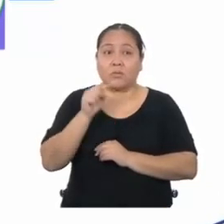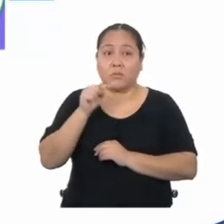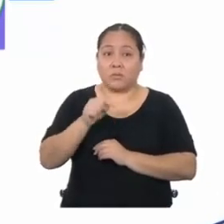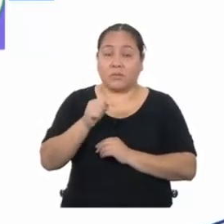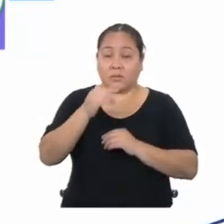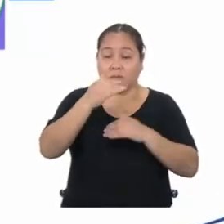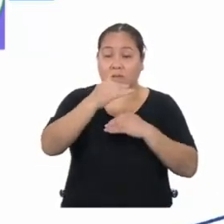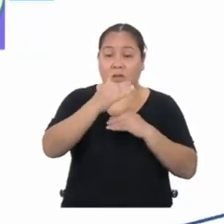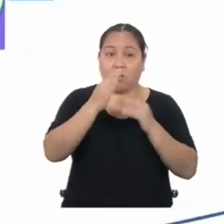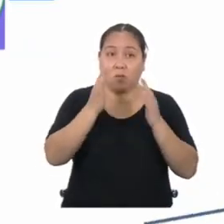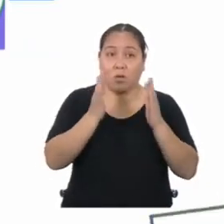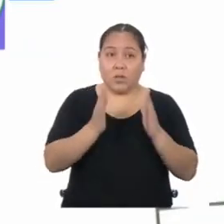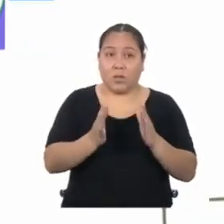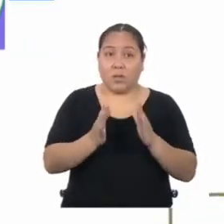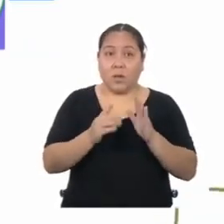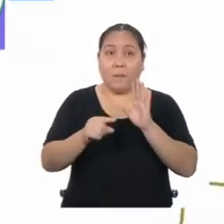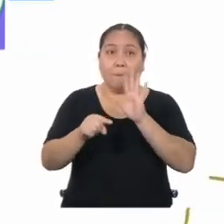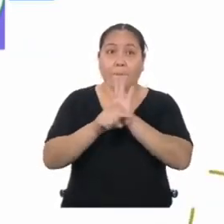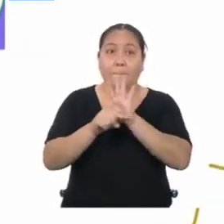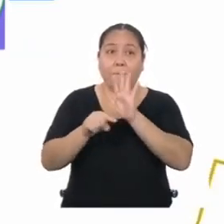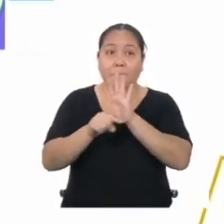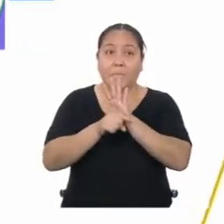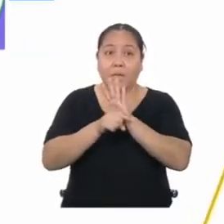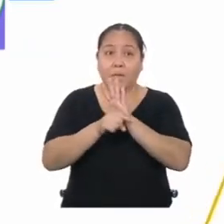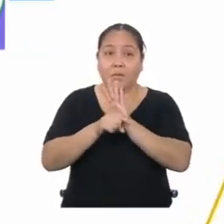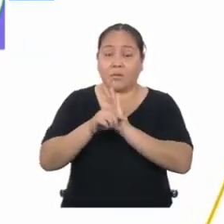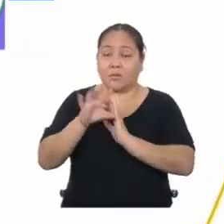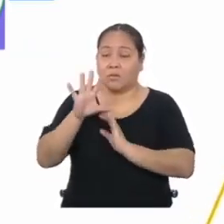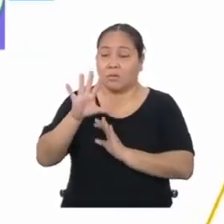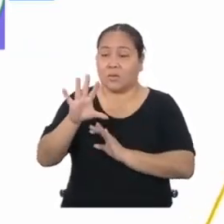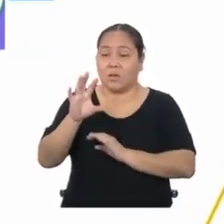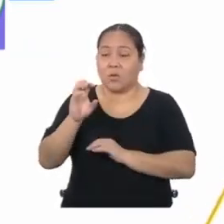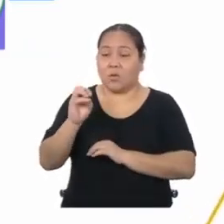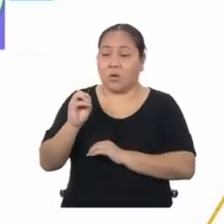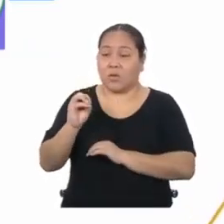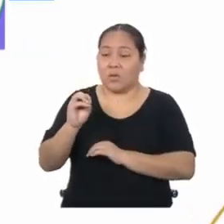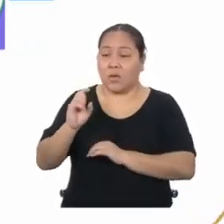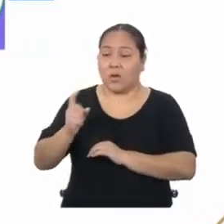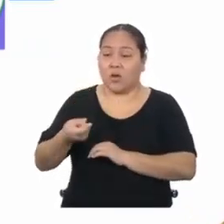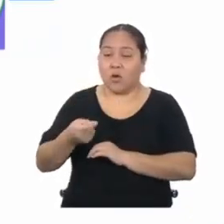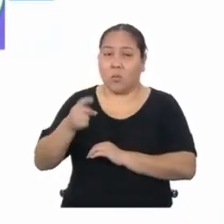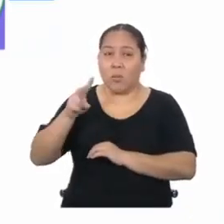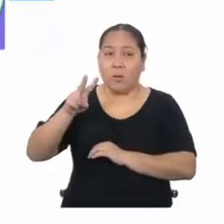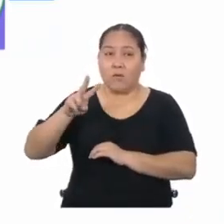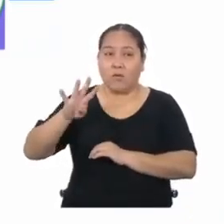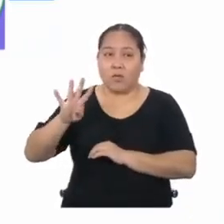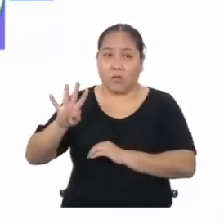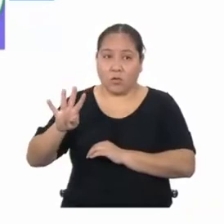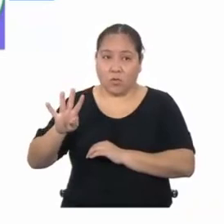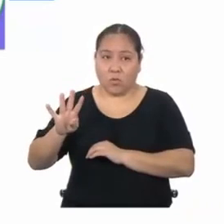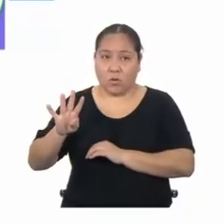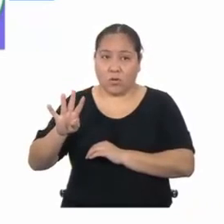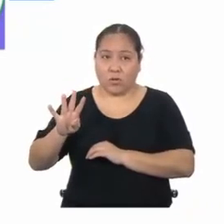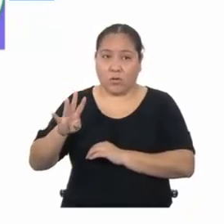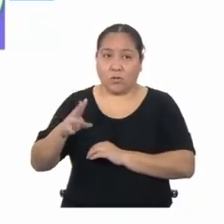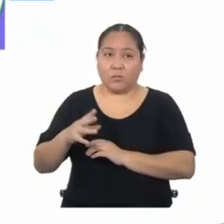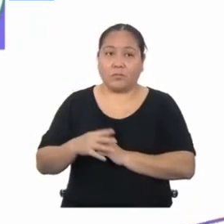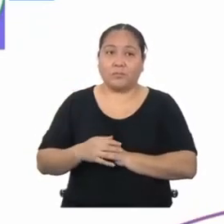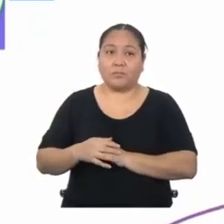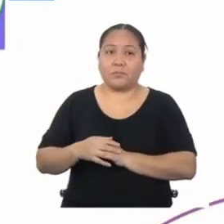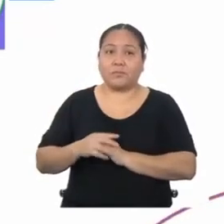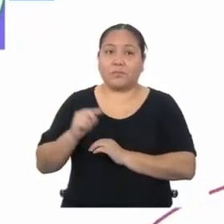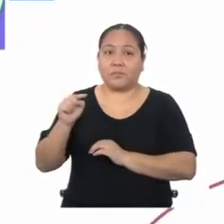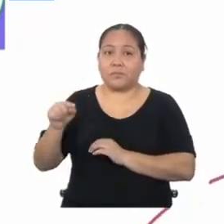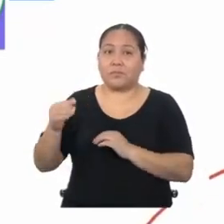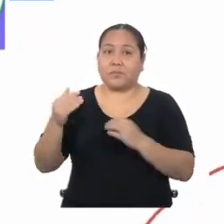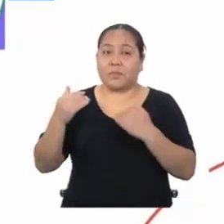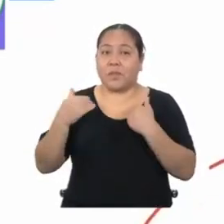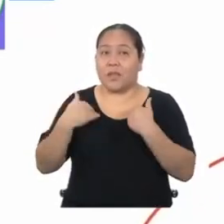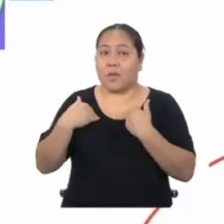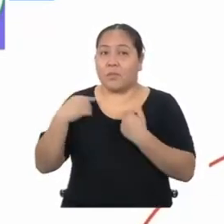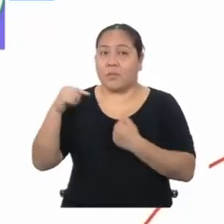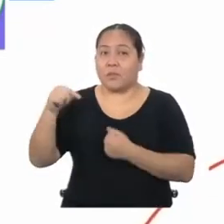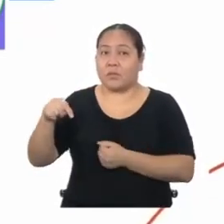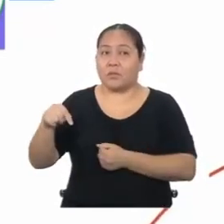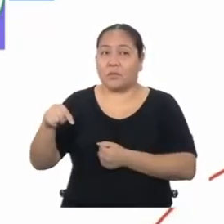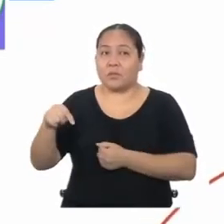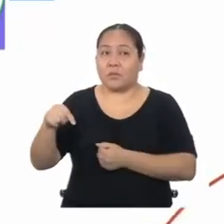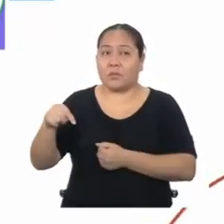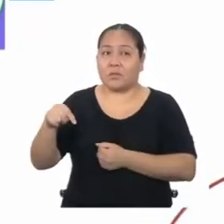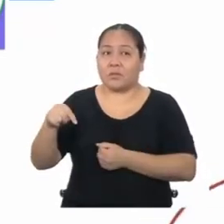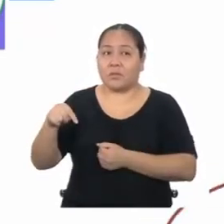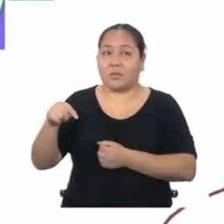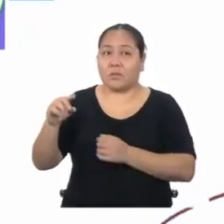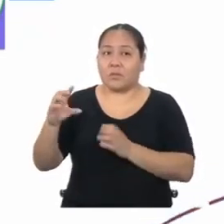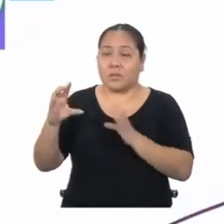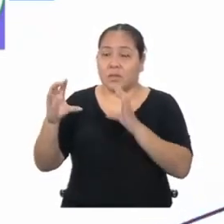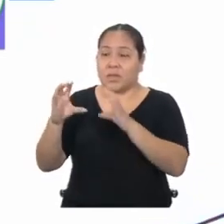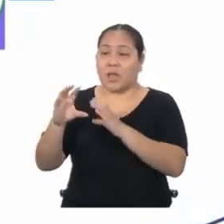área del cuadrado, menos 50,24, que es el área del círculo. Así tenemos que este